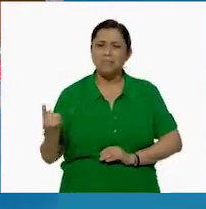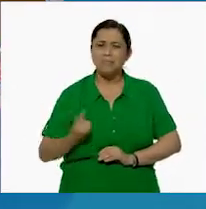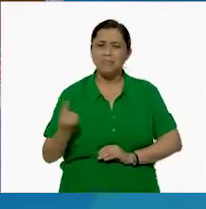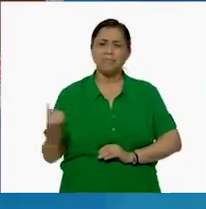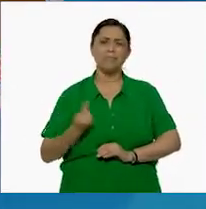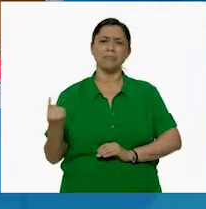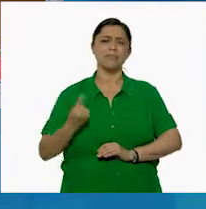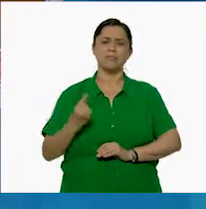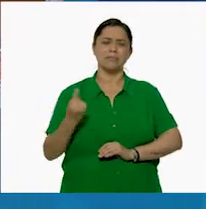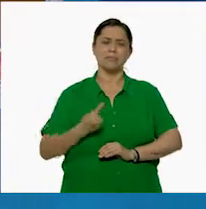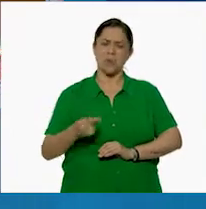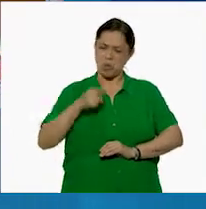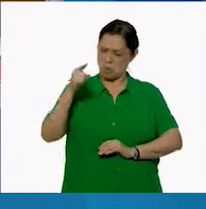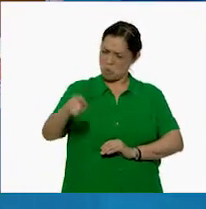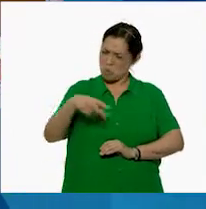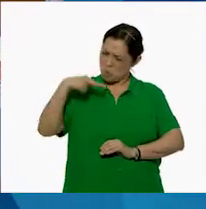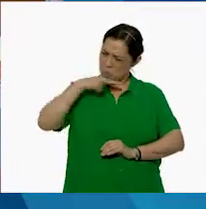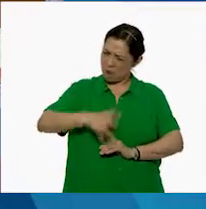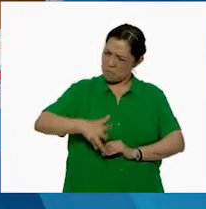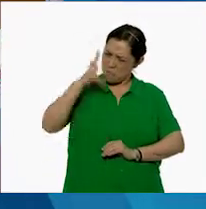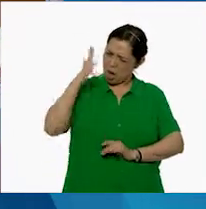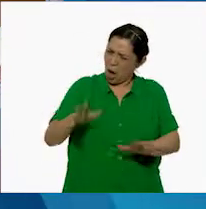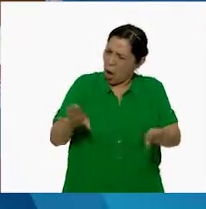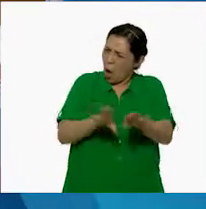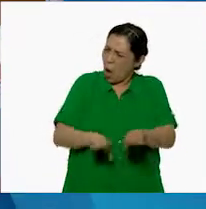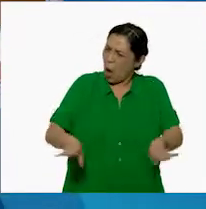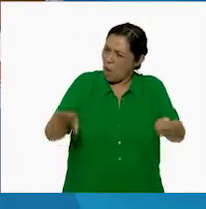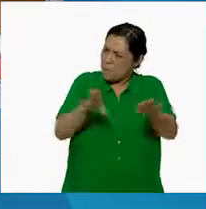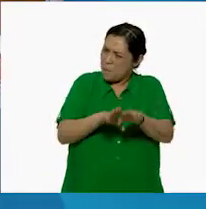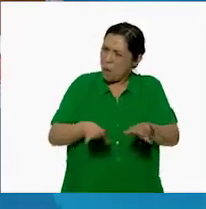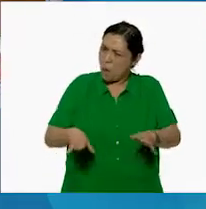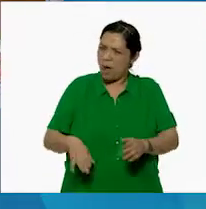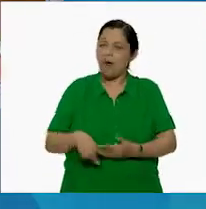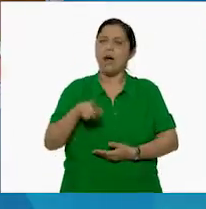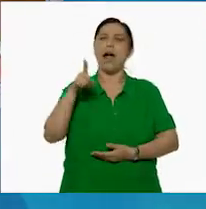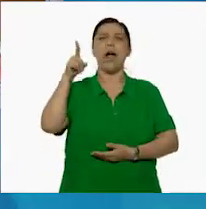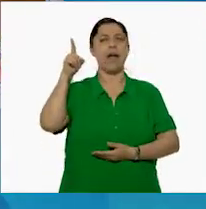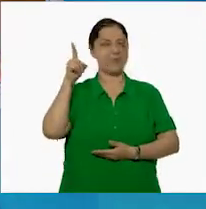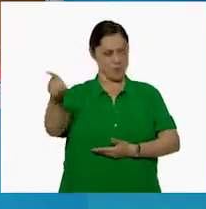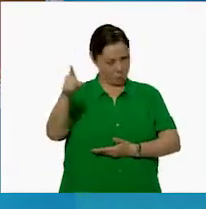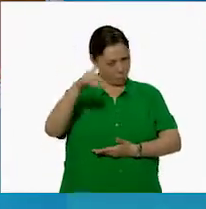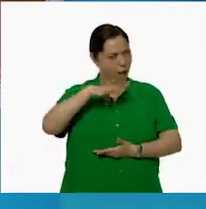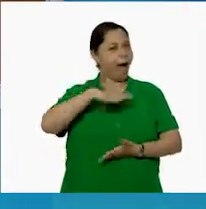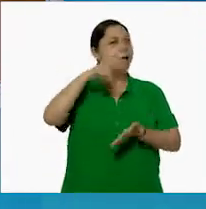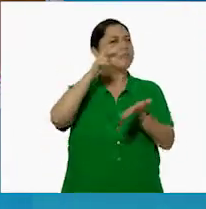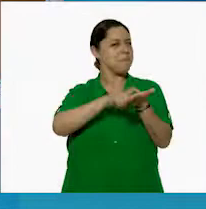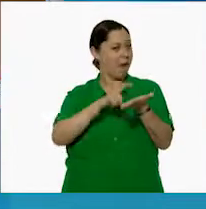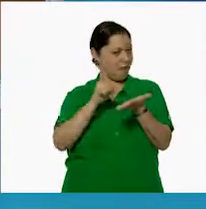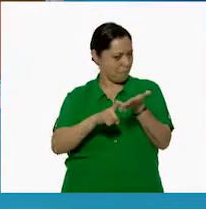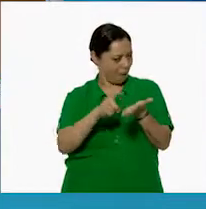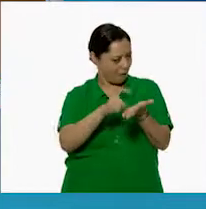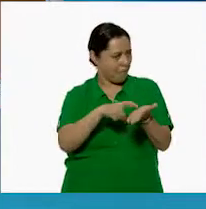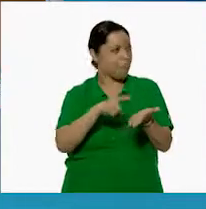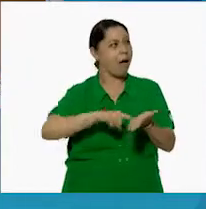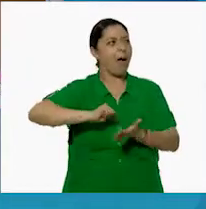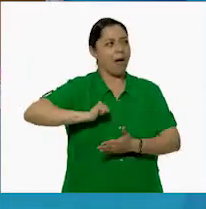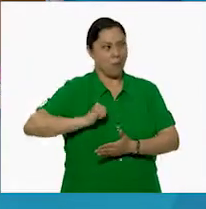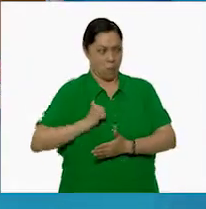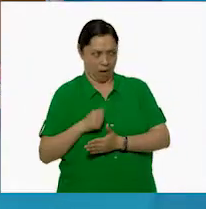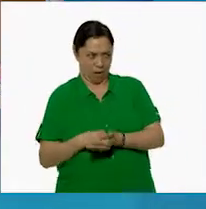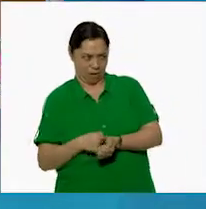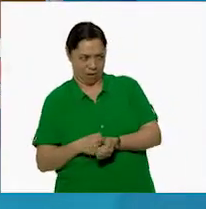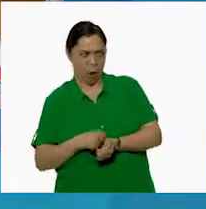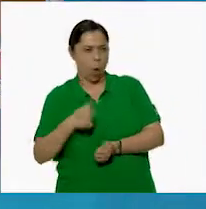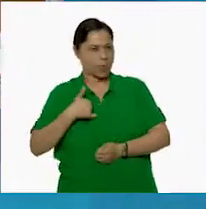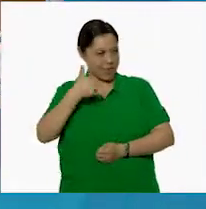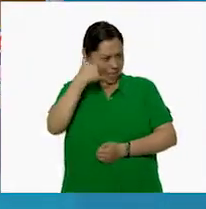¿Qué? ¿Cómo haces para acabar tan rápido? Ah, Carola, tienes una calculadora escondida, ¿verdad? ¿O traes tu teléfono